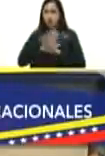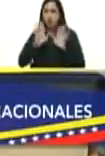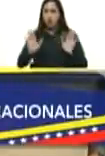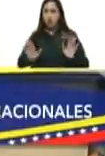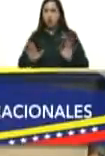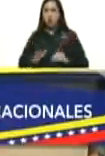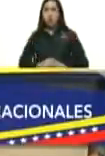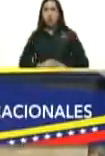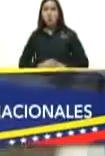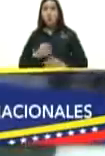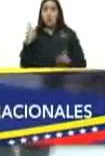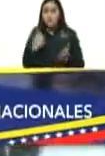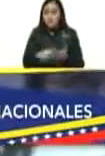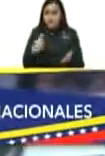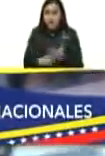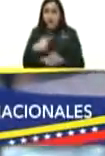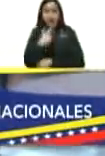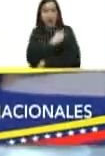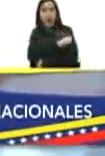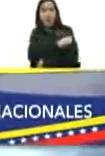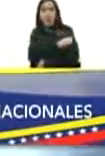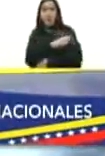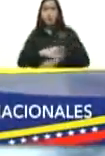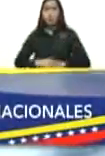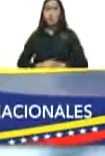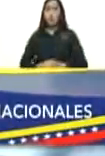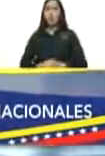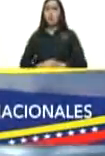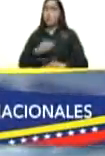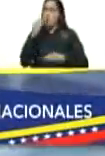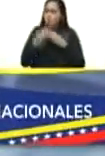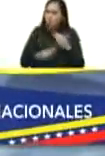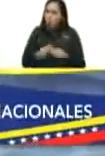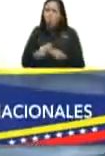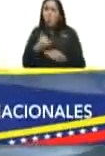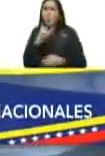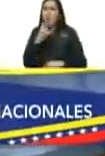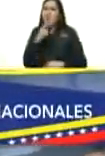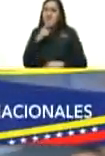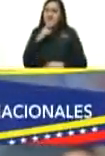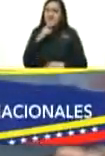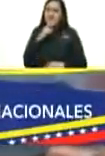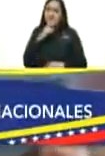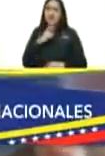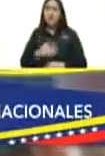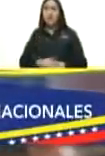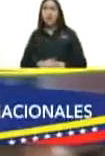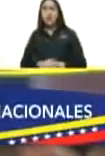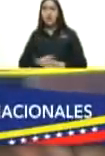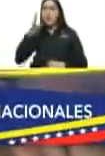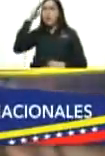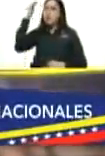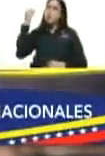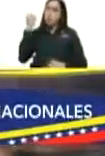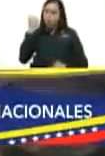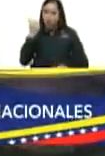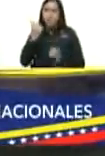para pagar las vacunas como costó Dios hizo ayuda